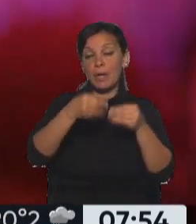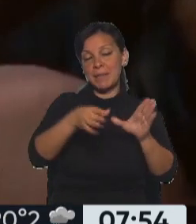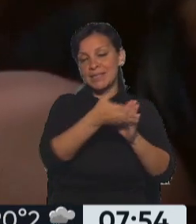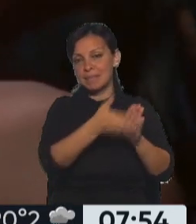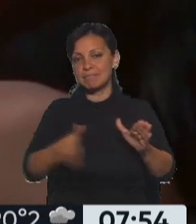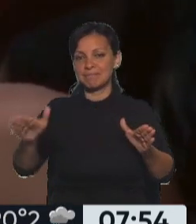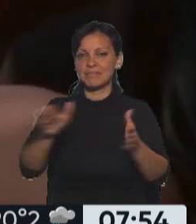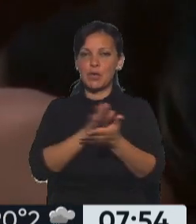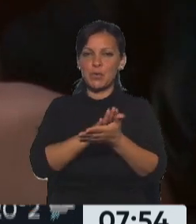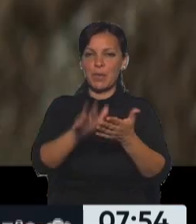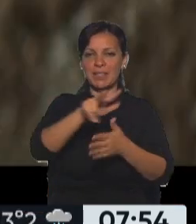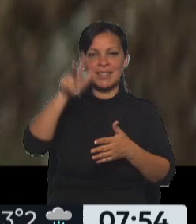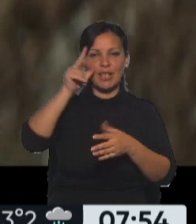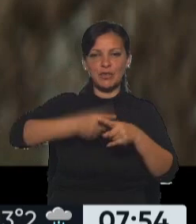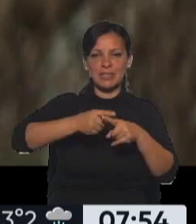Festival de Mar del Plata.